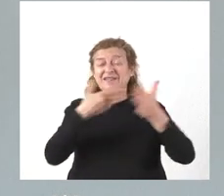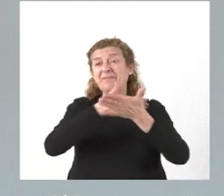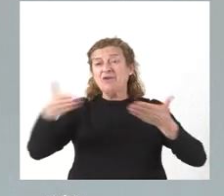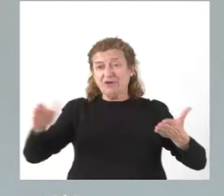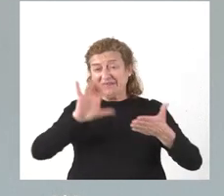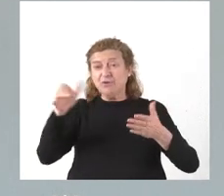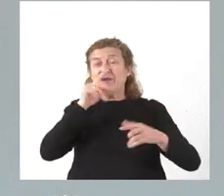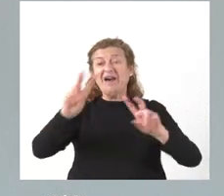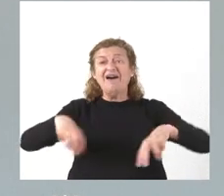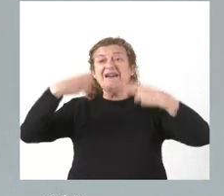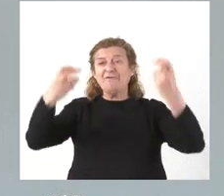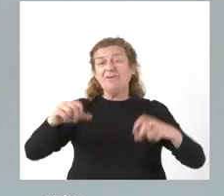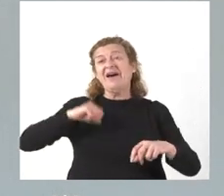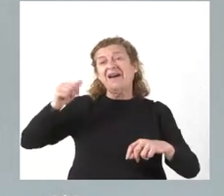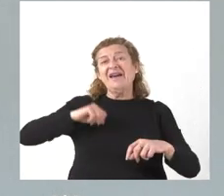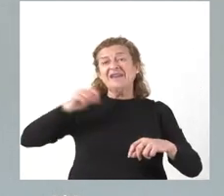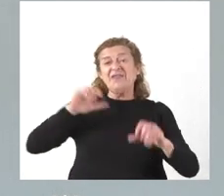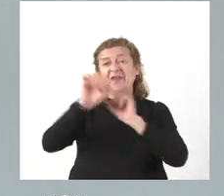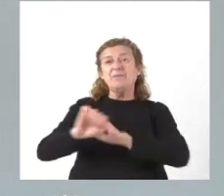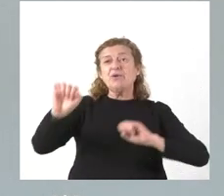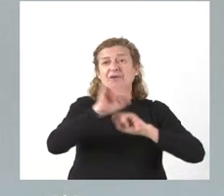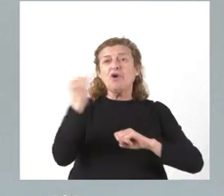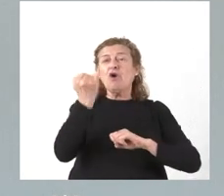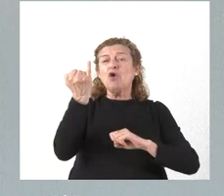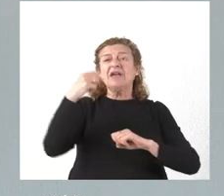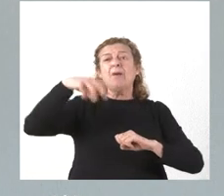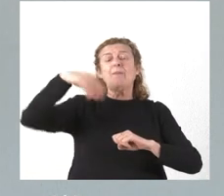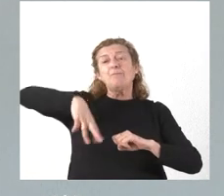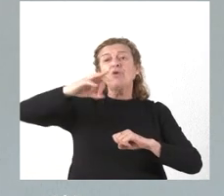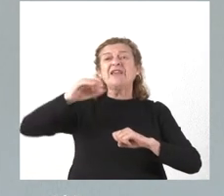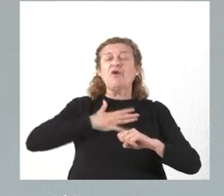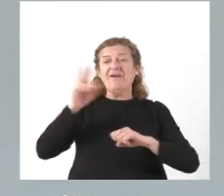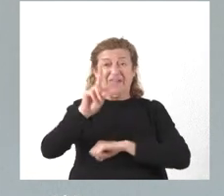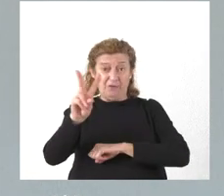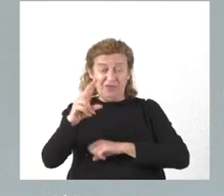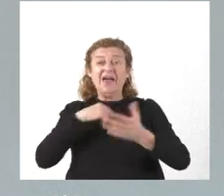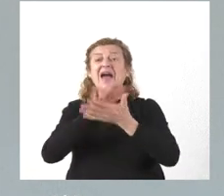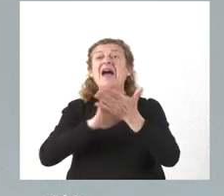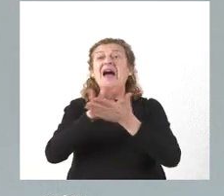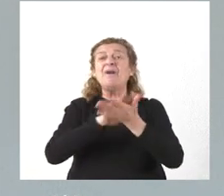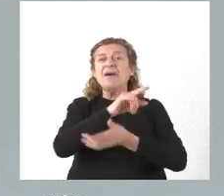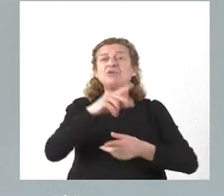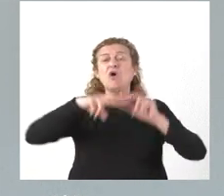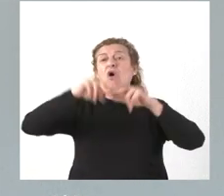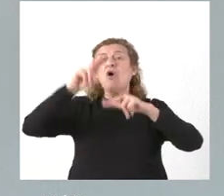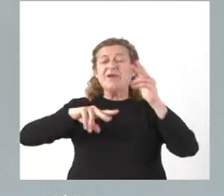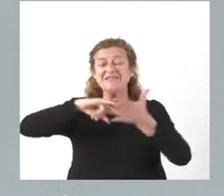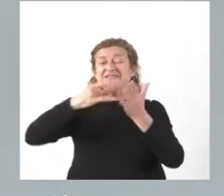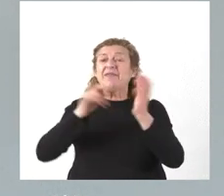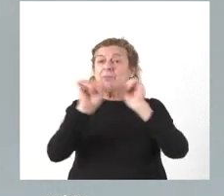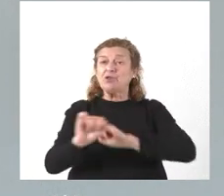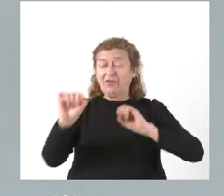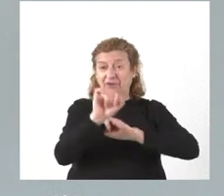de reforma de la Residencia de Protección José Montero de Valladolid. Estamos hablando de obras en el sistema de protección